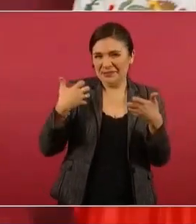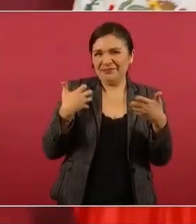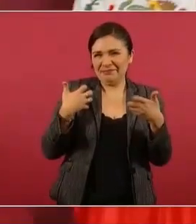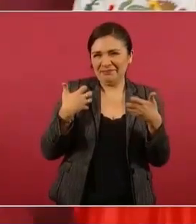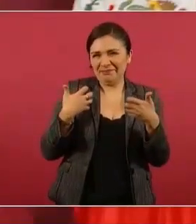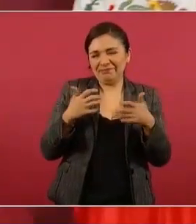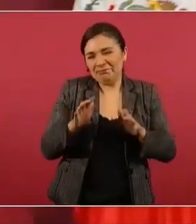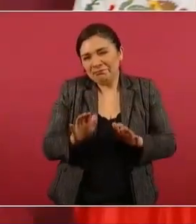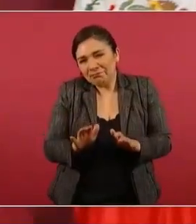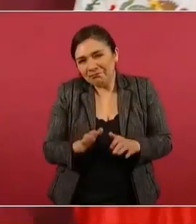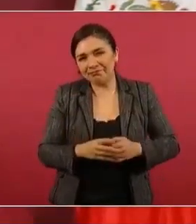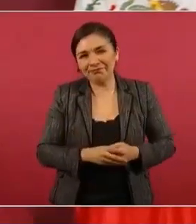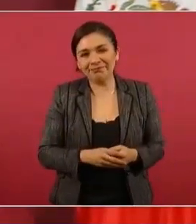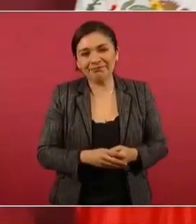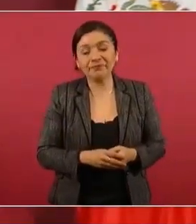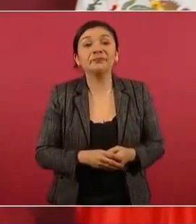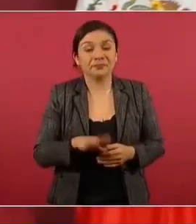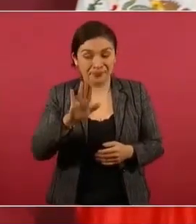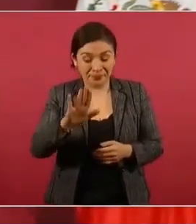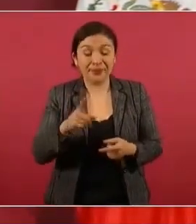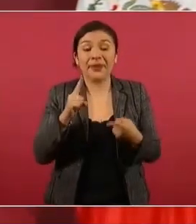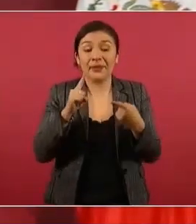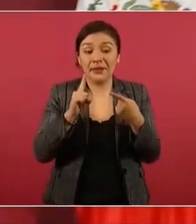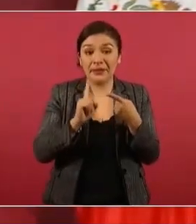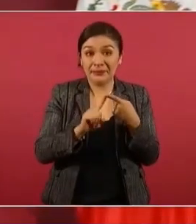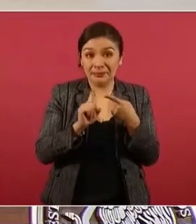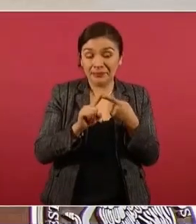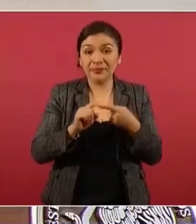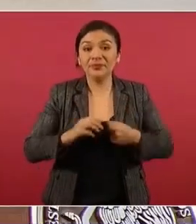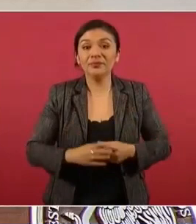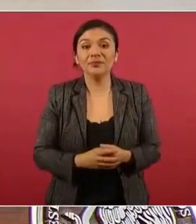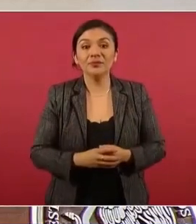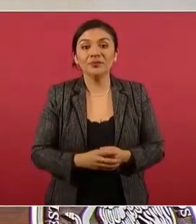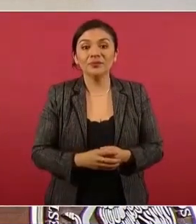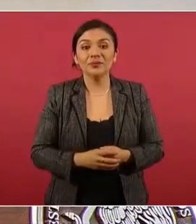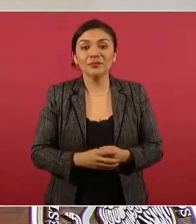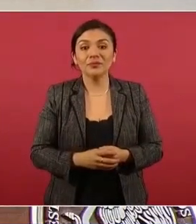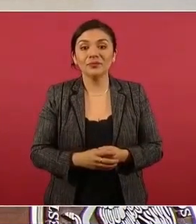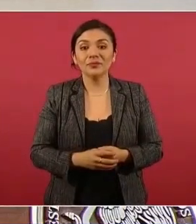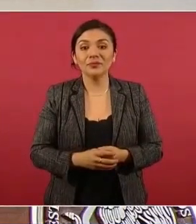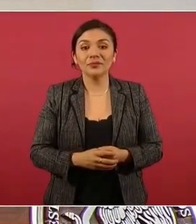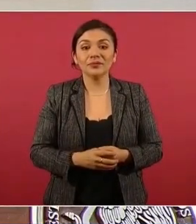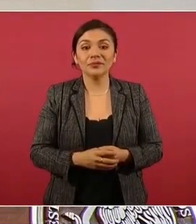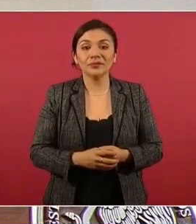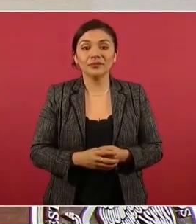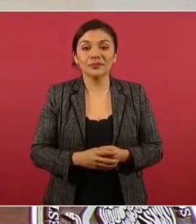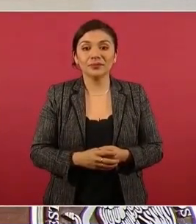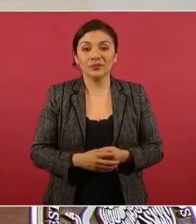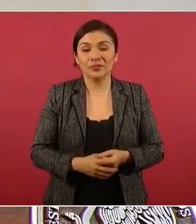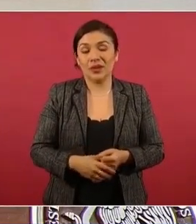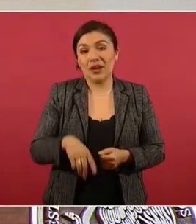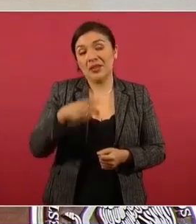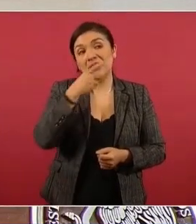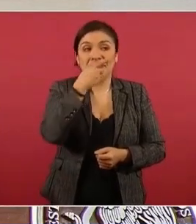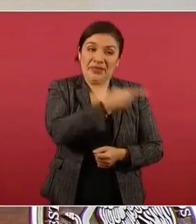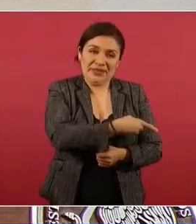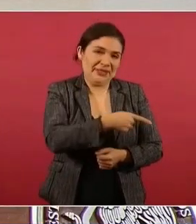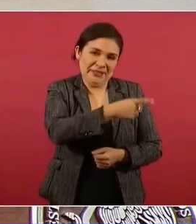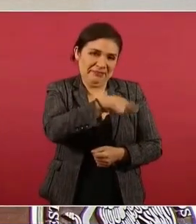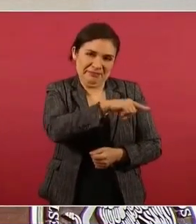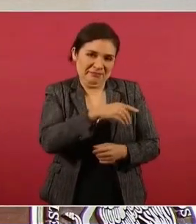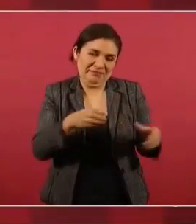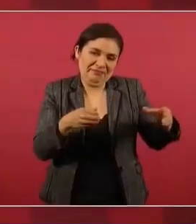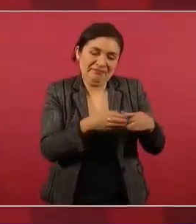primero, nos vas a financiar mil 500 millones